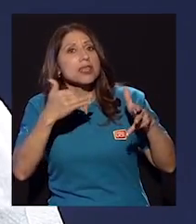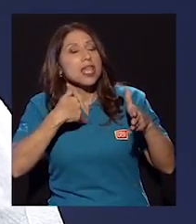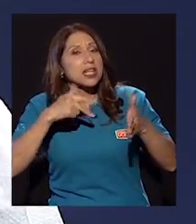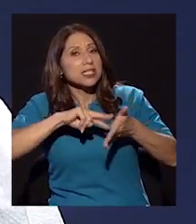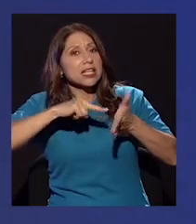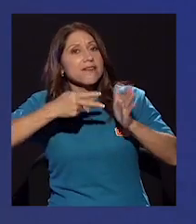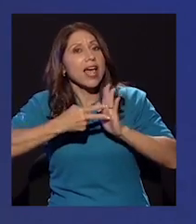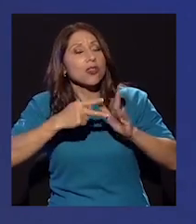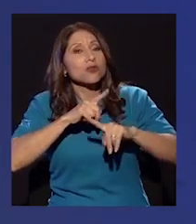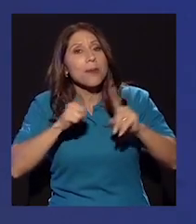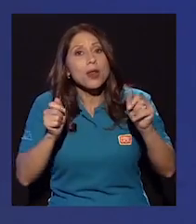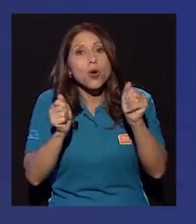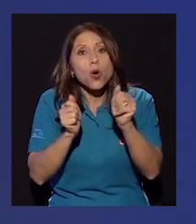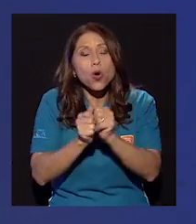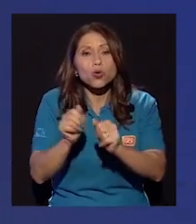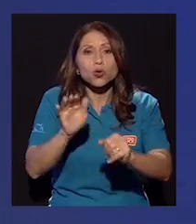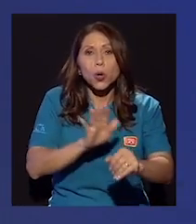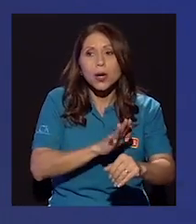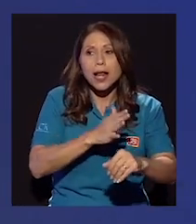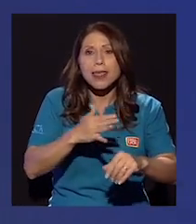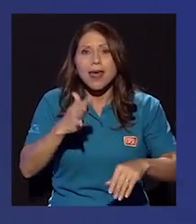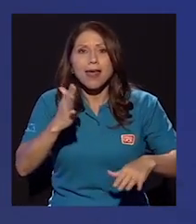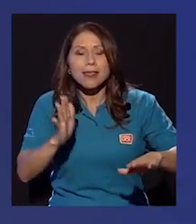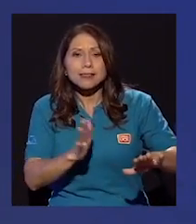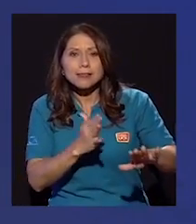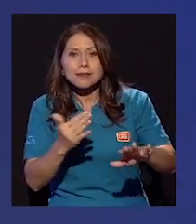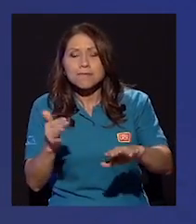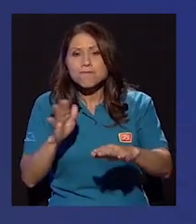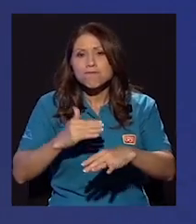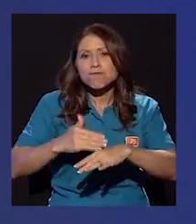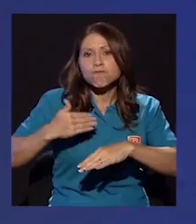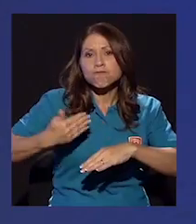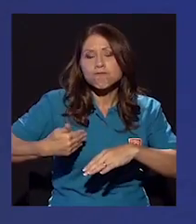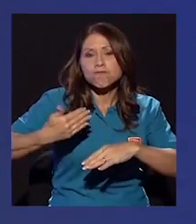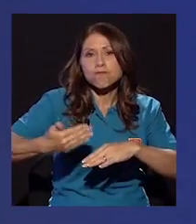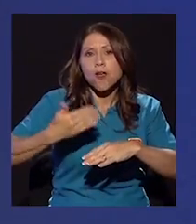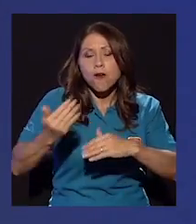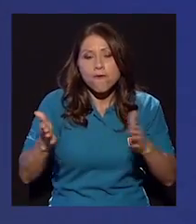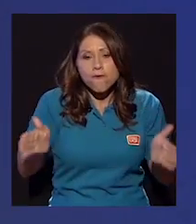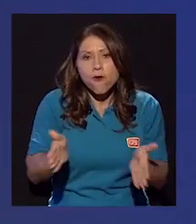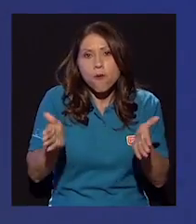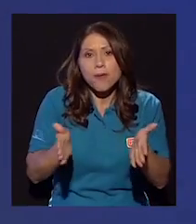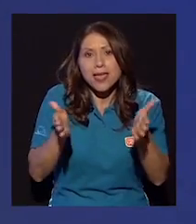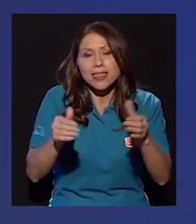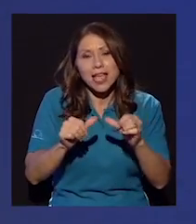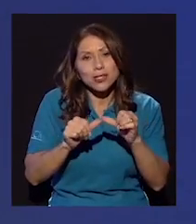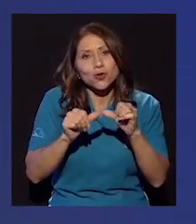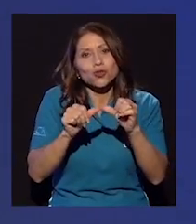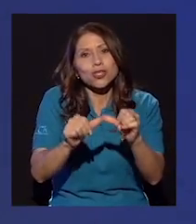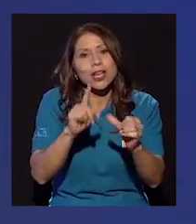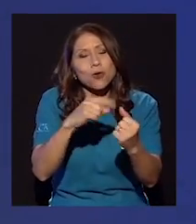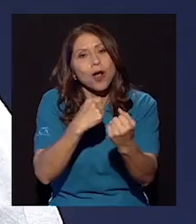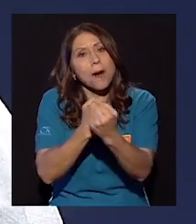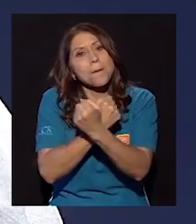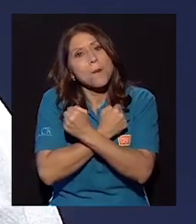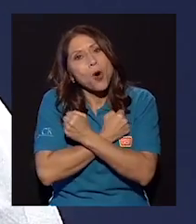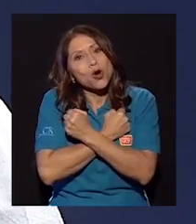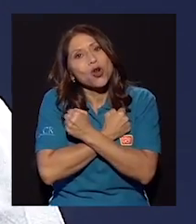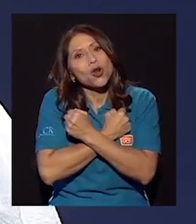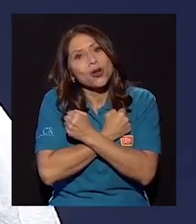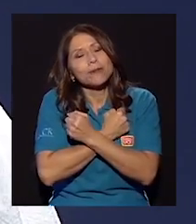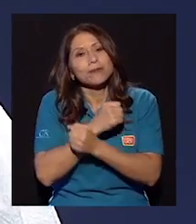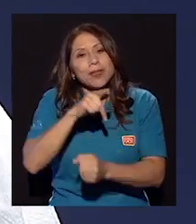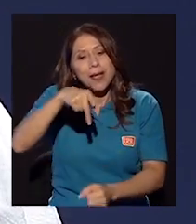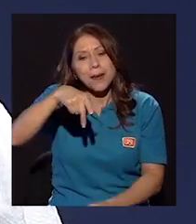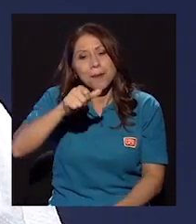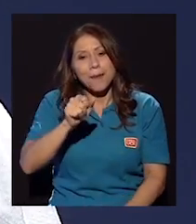con las tonalidades fomenta y sostiene un amor que podríamos ponerle guioncito patriarcado. Exacto. En